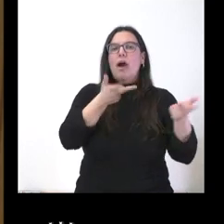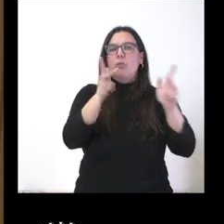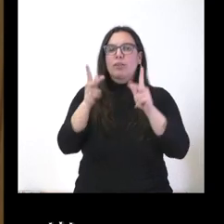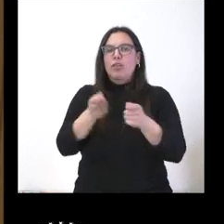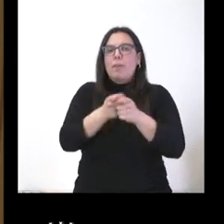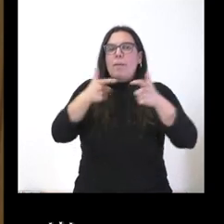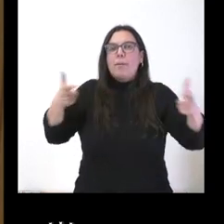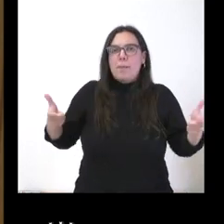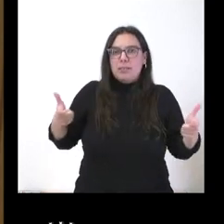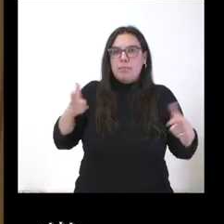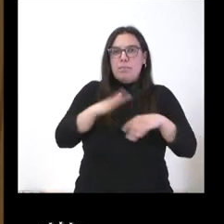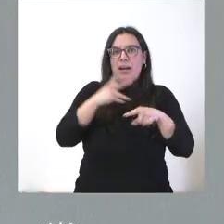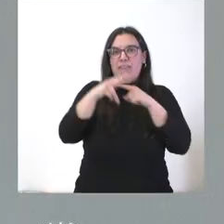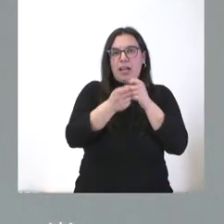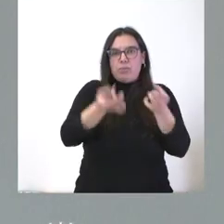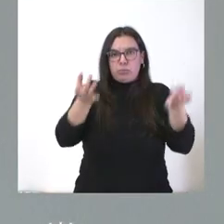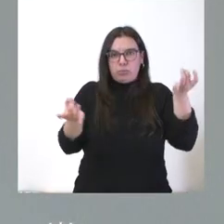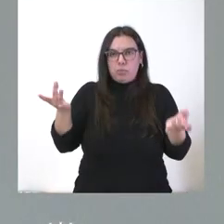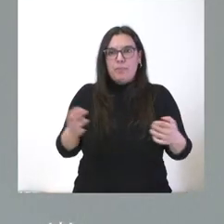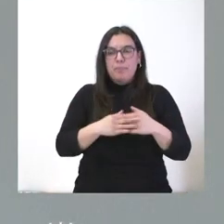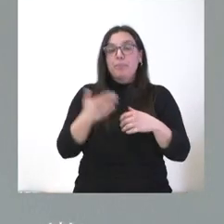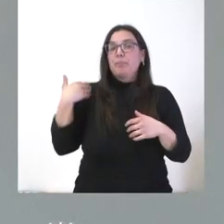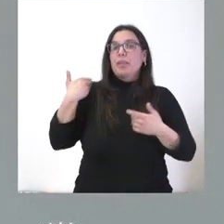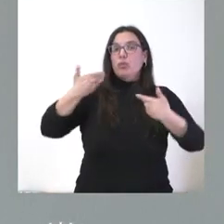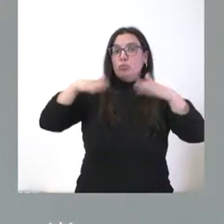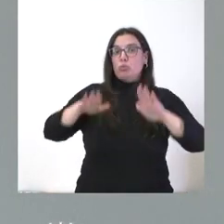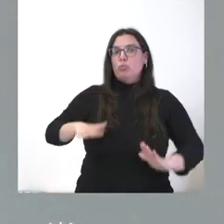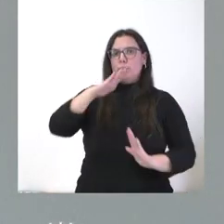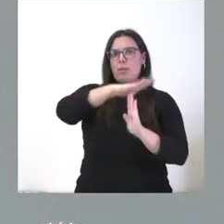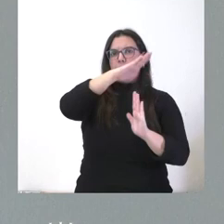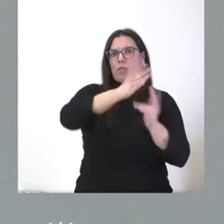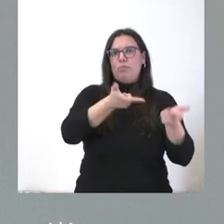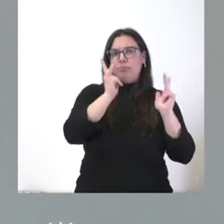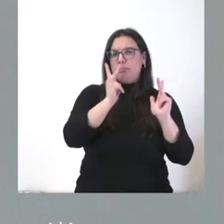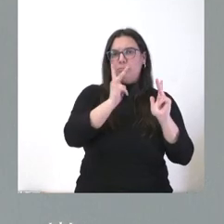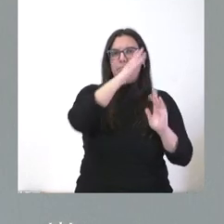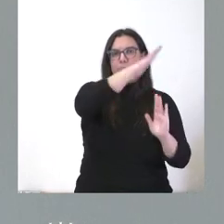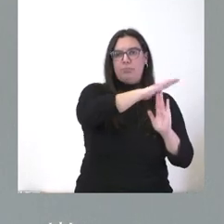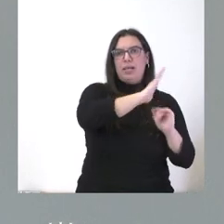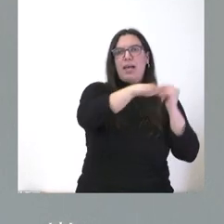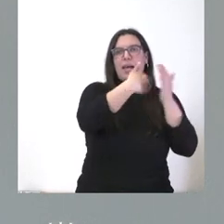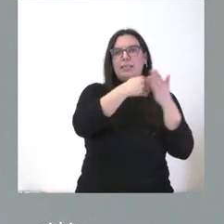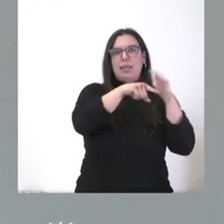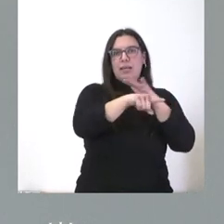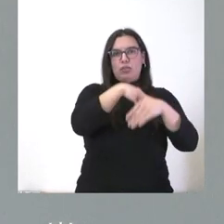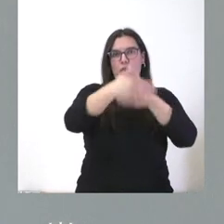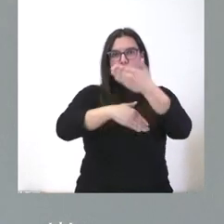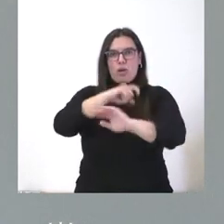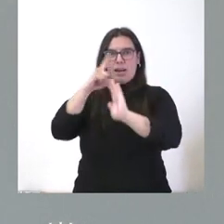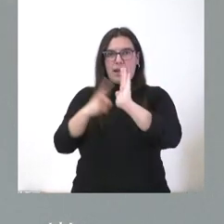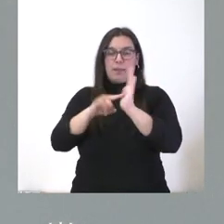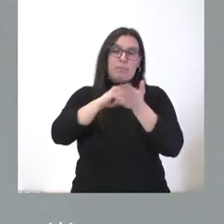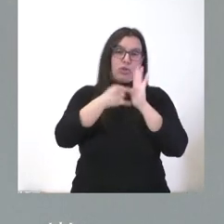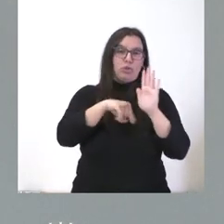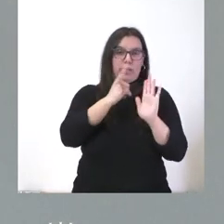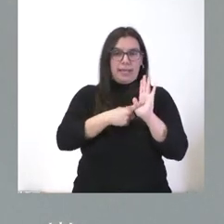de establecimientos. Estaba suspendido mientras tramitábamos la ley, el proyecto de ley en